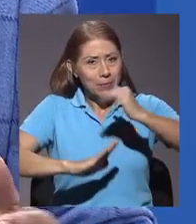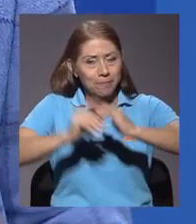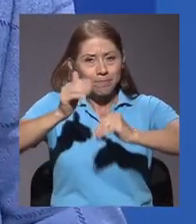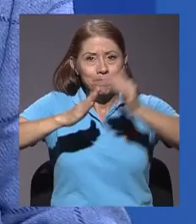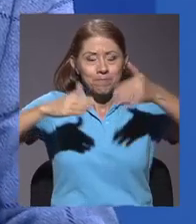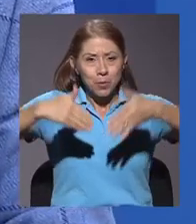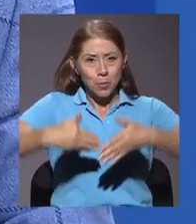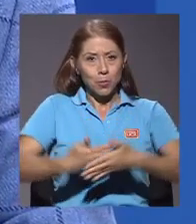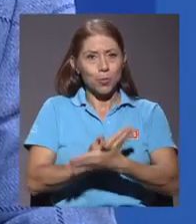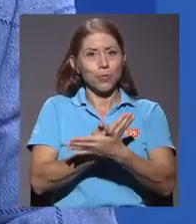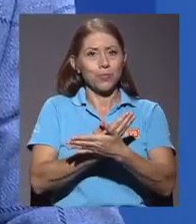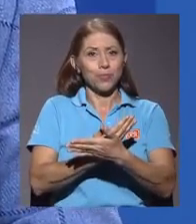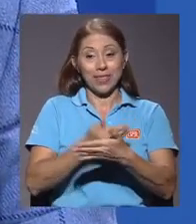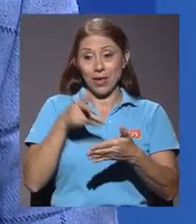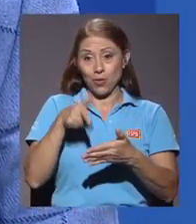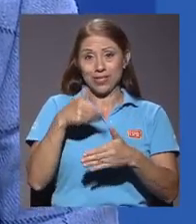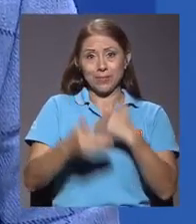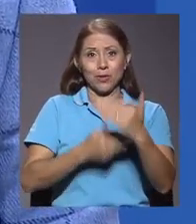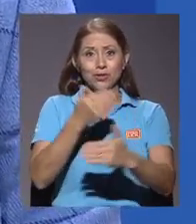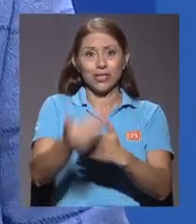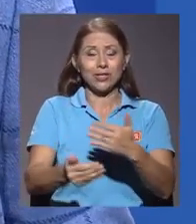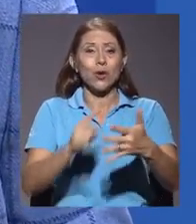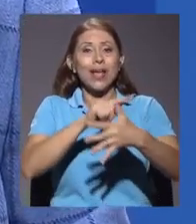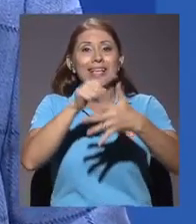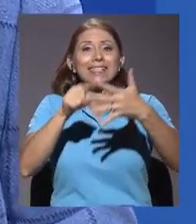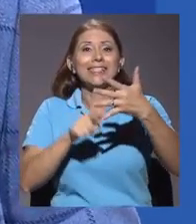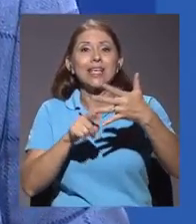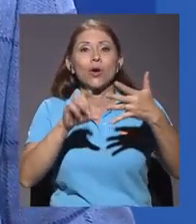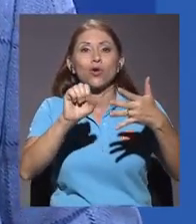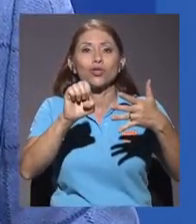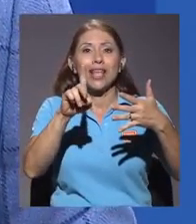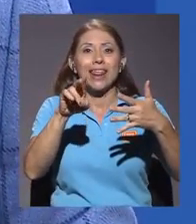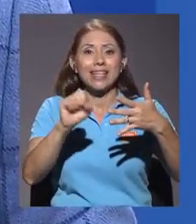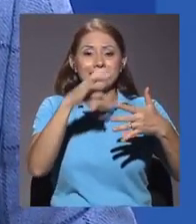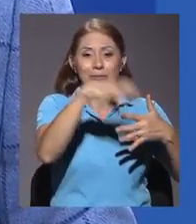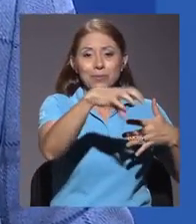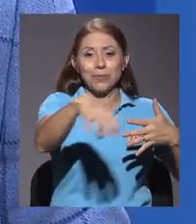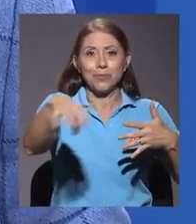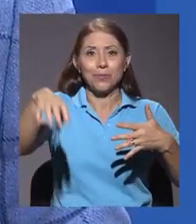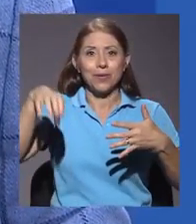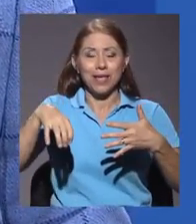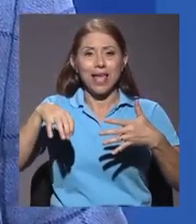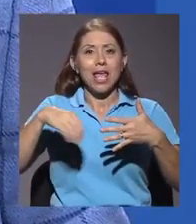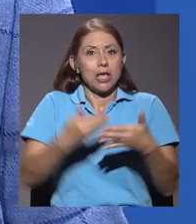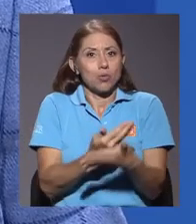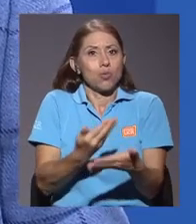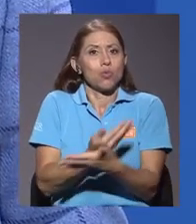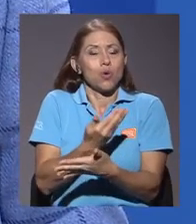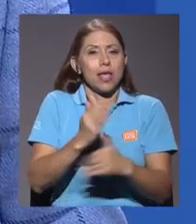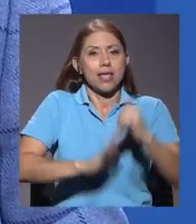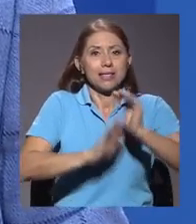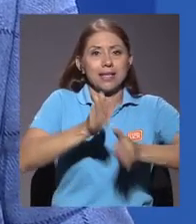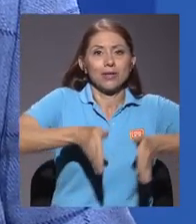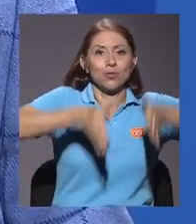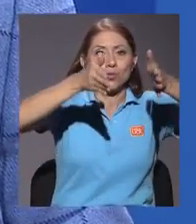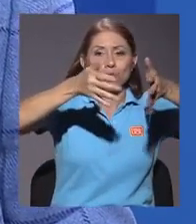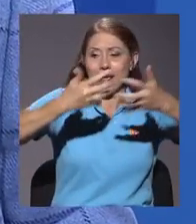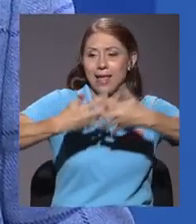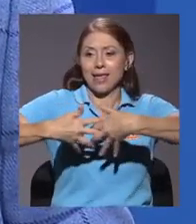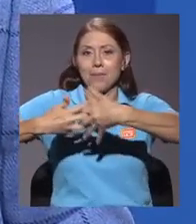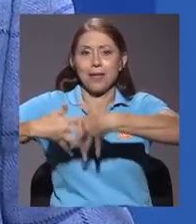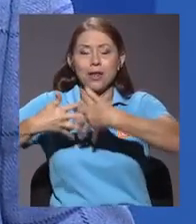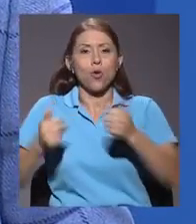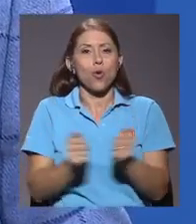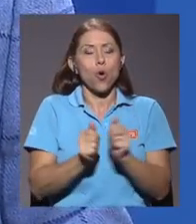A partir de este proceso las cinco sedes de la universidad estrenarán infraestructura y equipamiento mediante la inversión